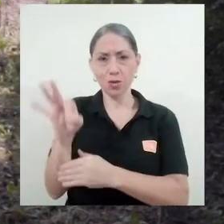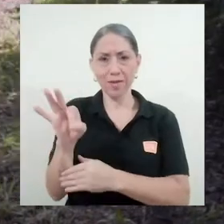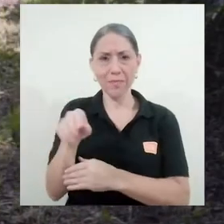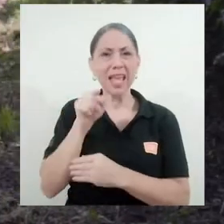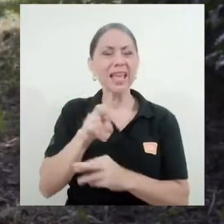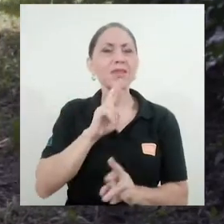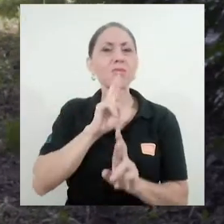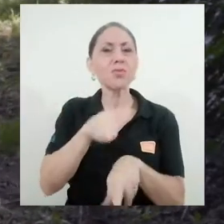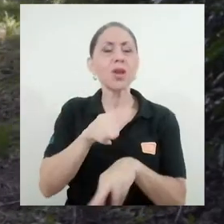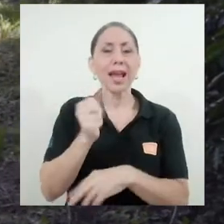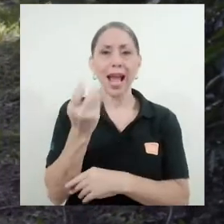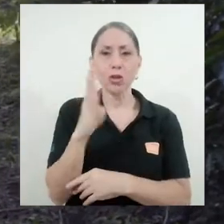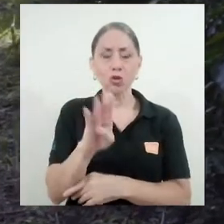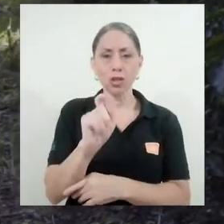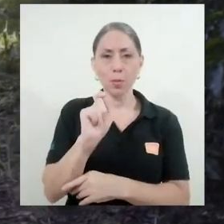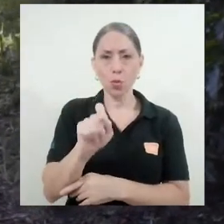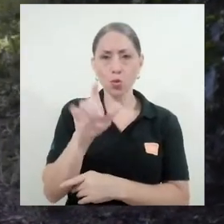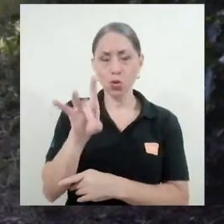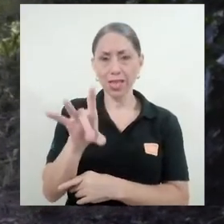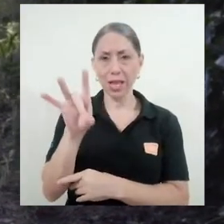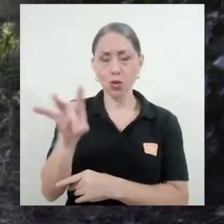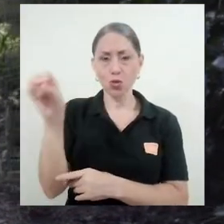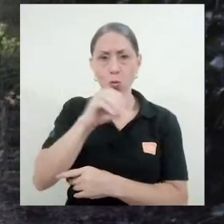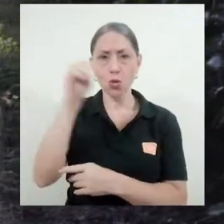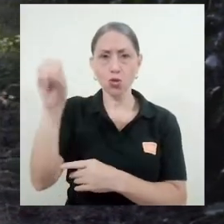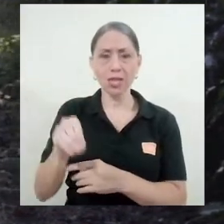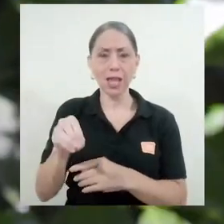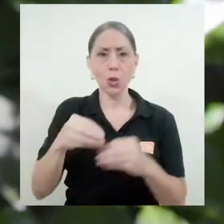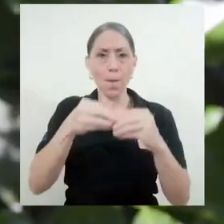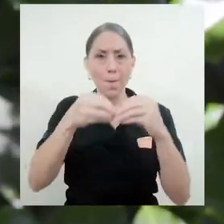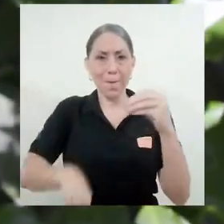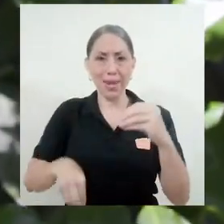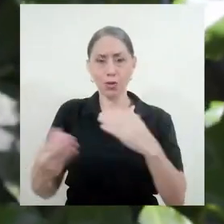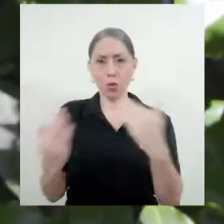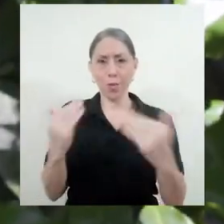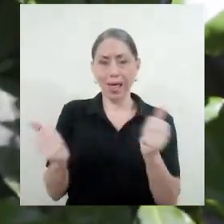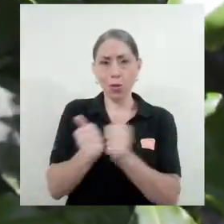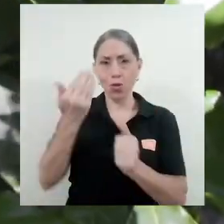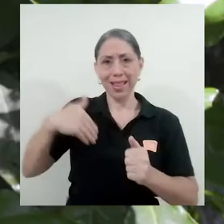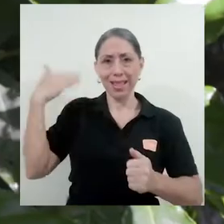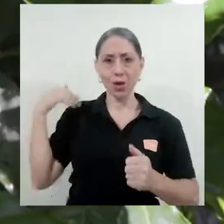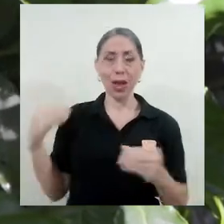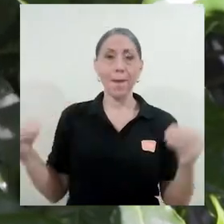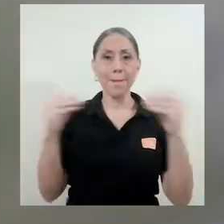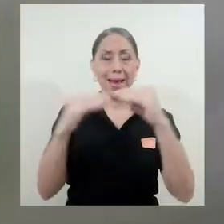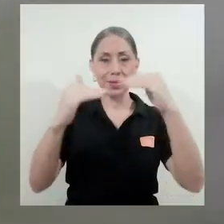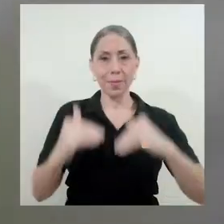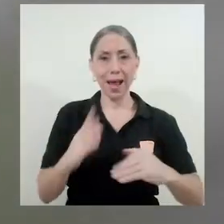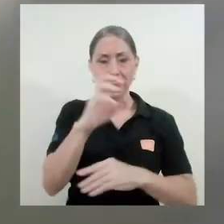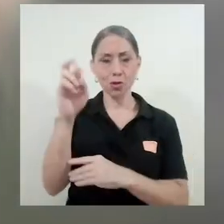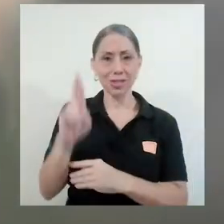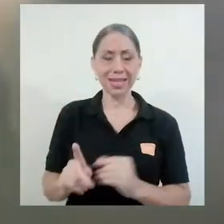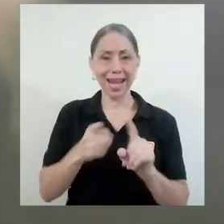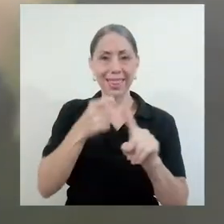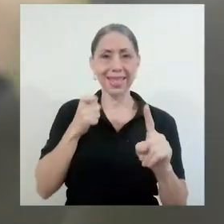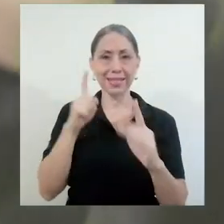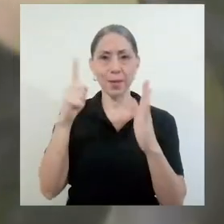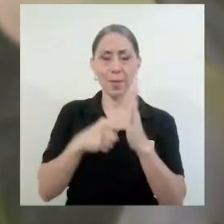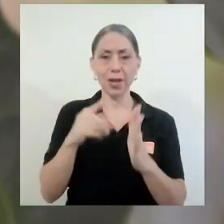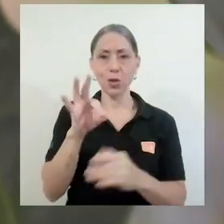fue 14.88% menor que la anterior y la más baja de Costa Rica desde 1976.